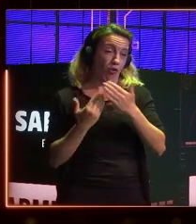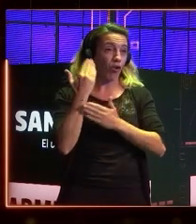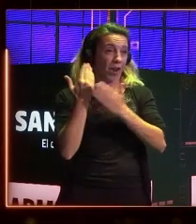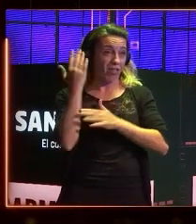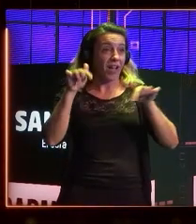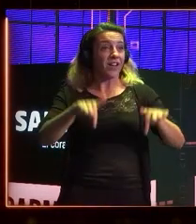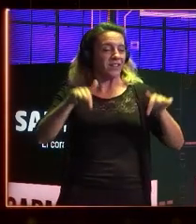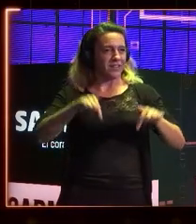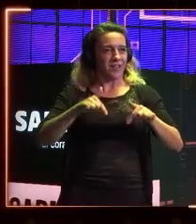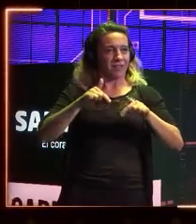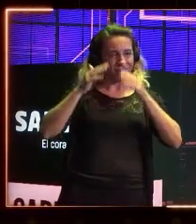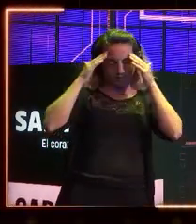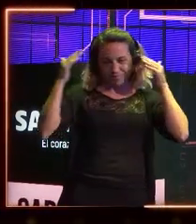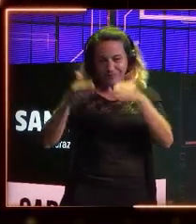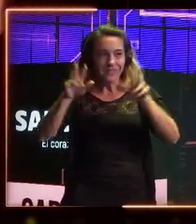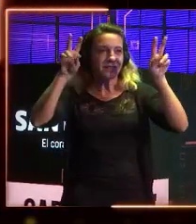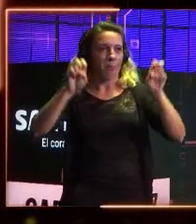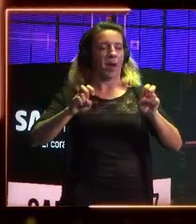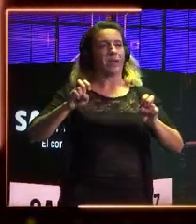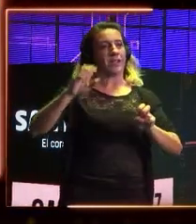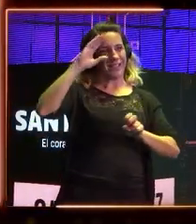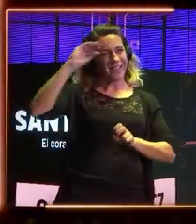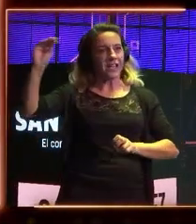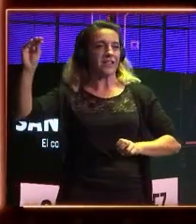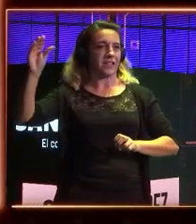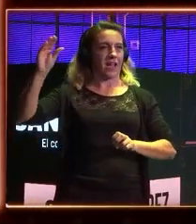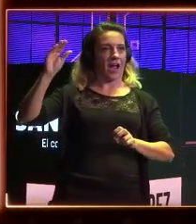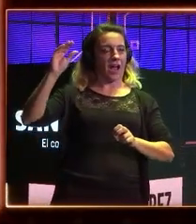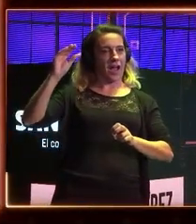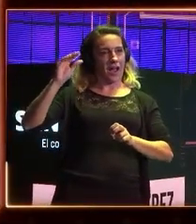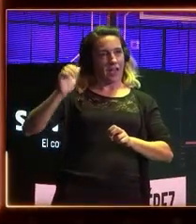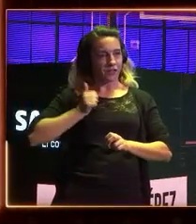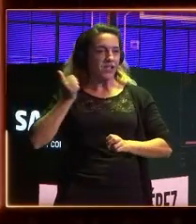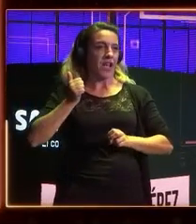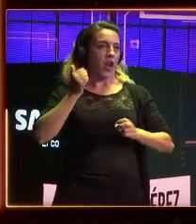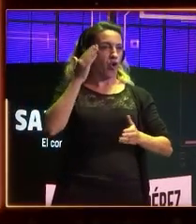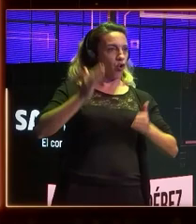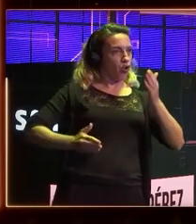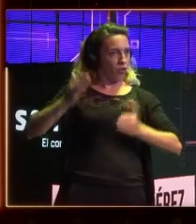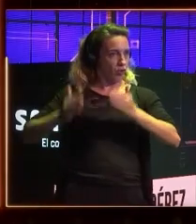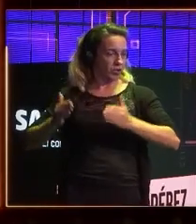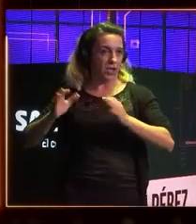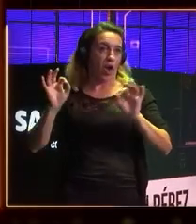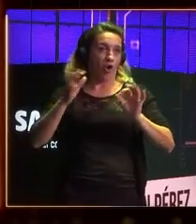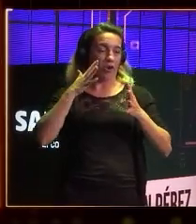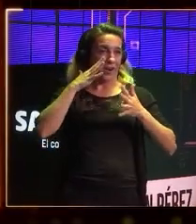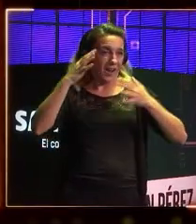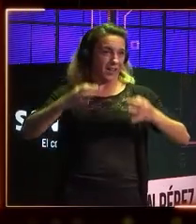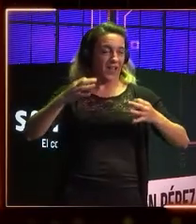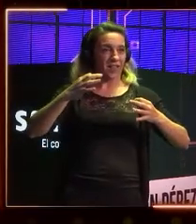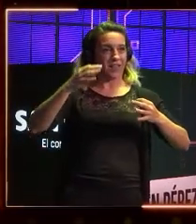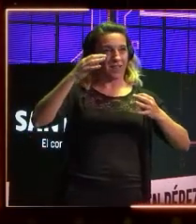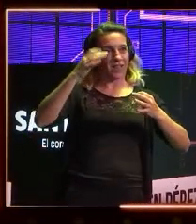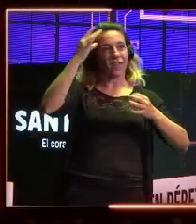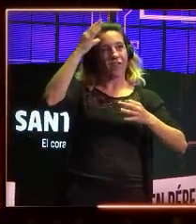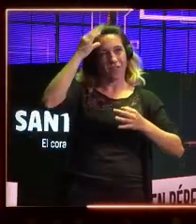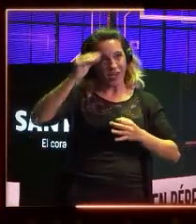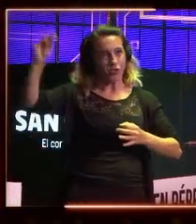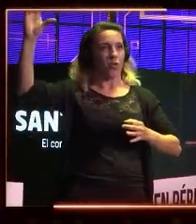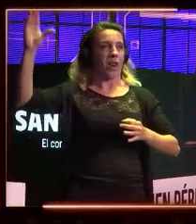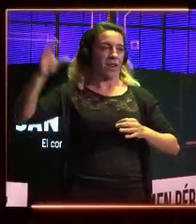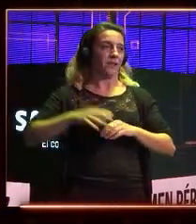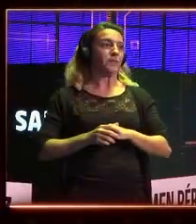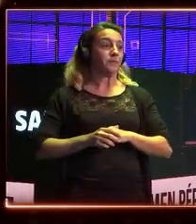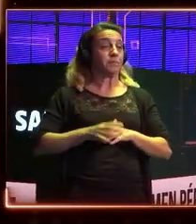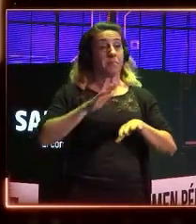en inteligencia artificial, en robótica, en realidad virtual. Para que ustedes, los que están aquí, o los